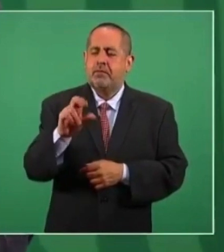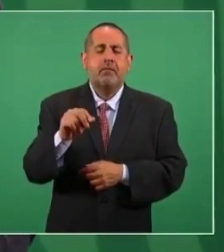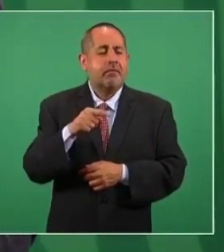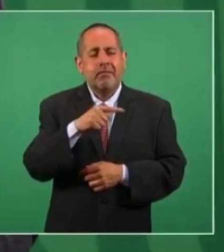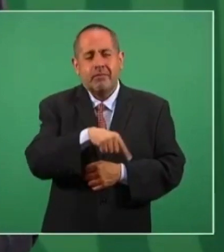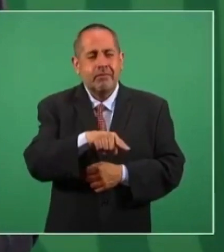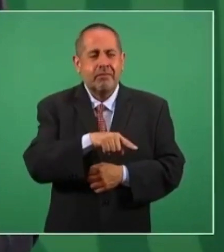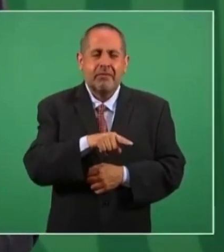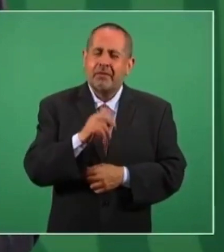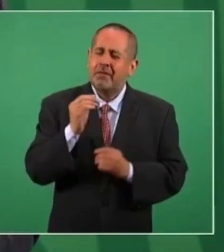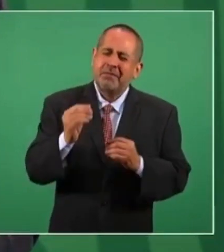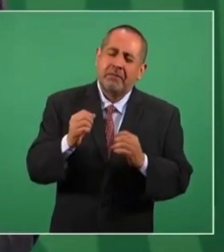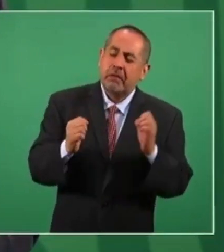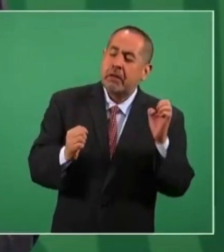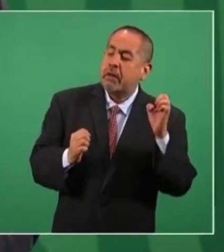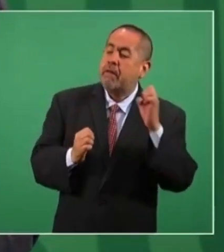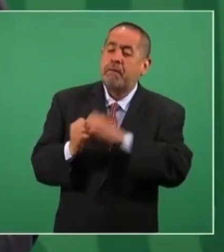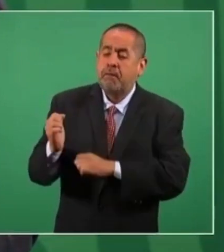mucho.